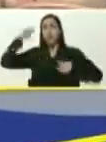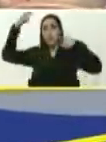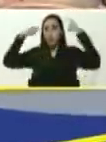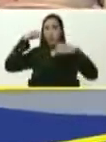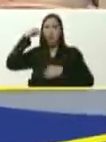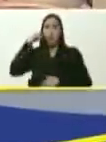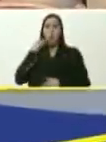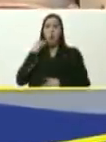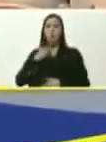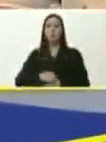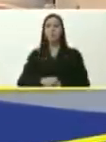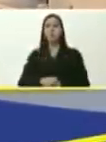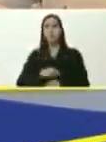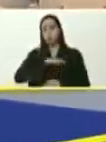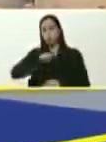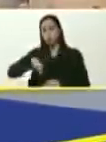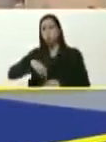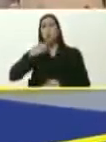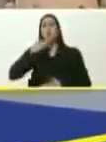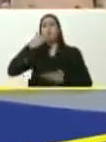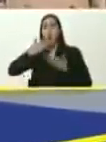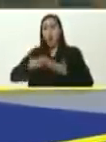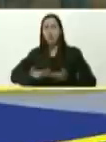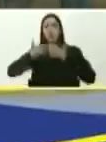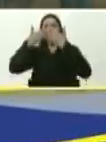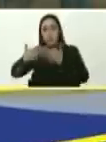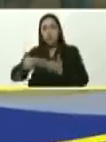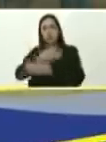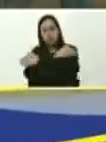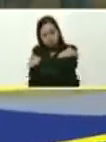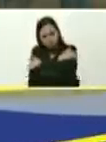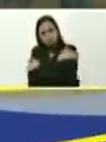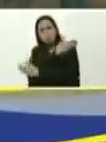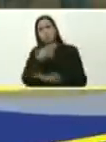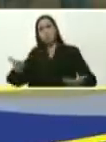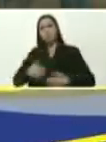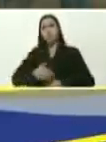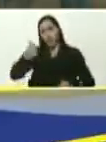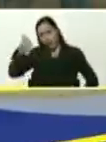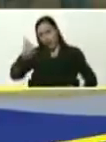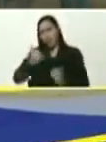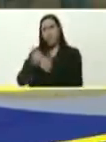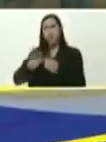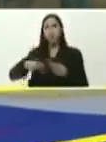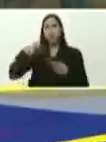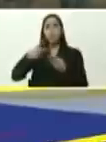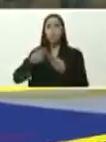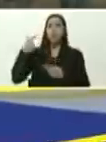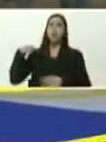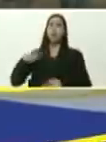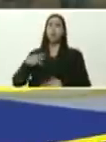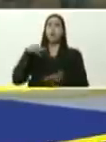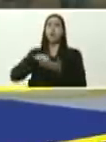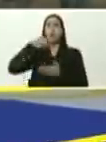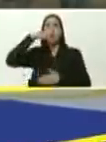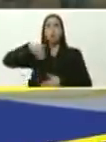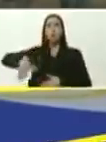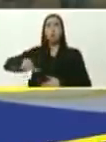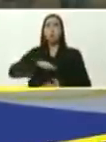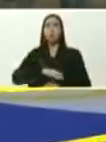bolivariana, patriota, les damos las gracias, les mandamos un gran abrazo, y cuente con la voluntad, victoria, que tiene el pueblo de Miranda.